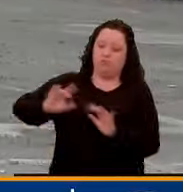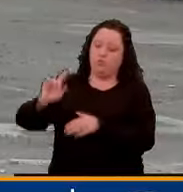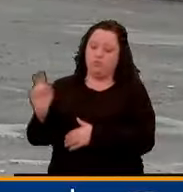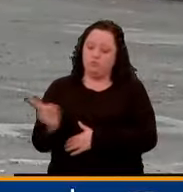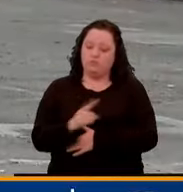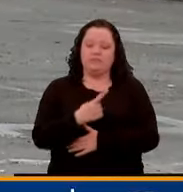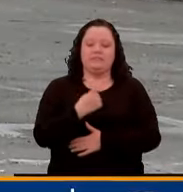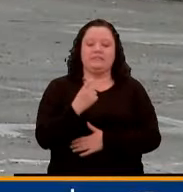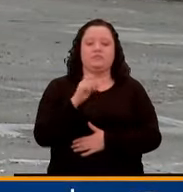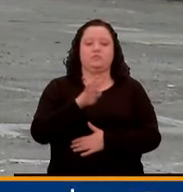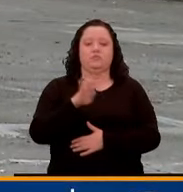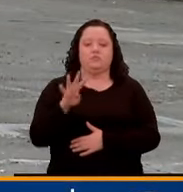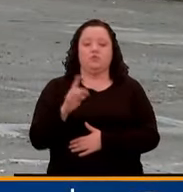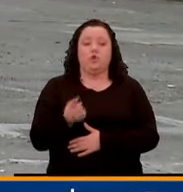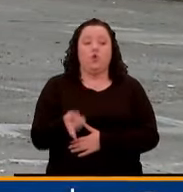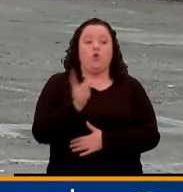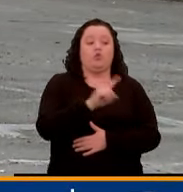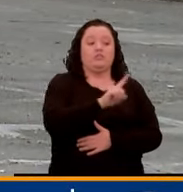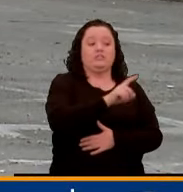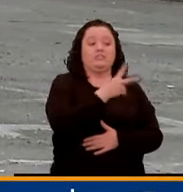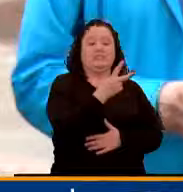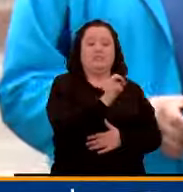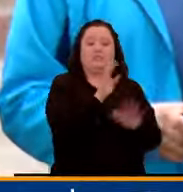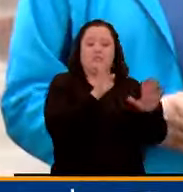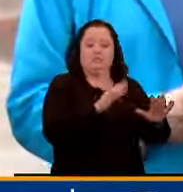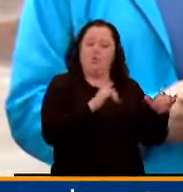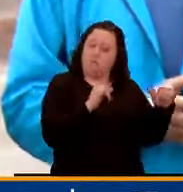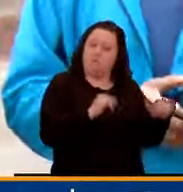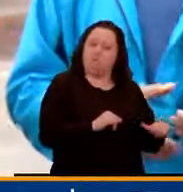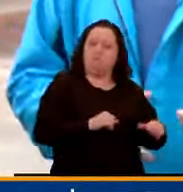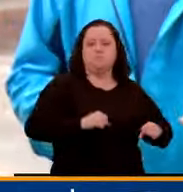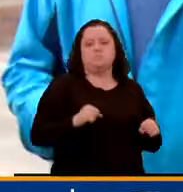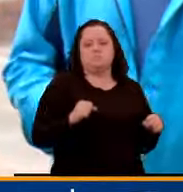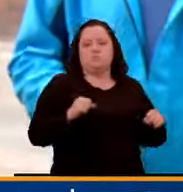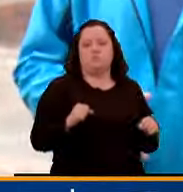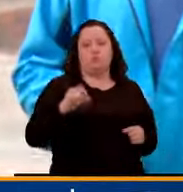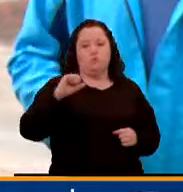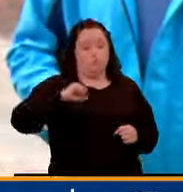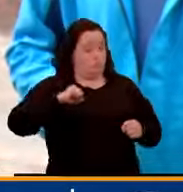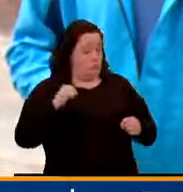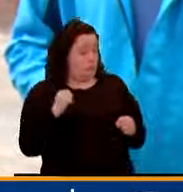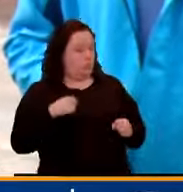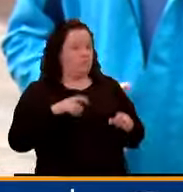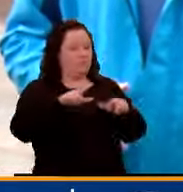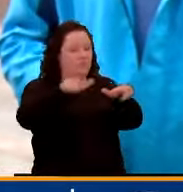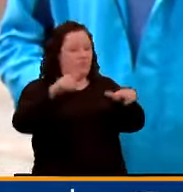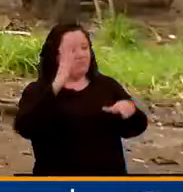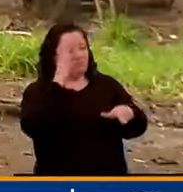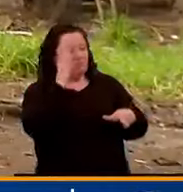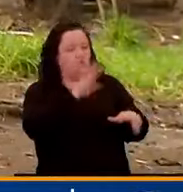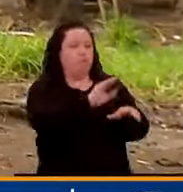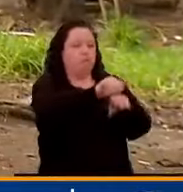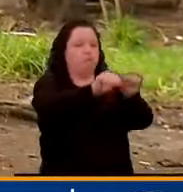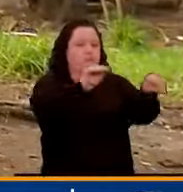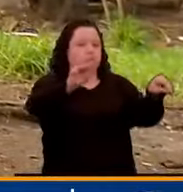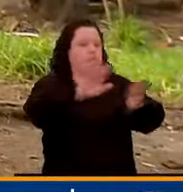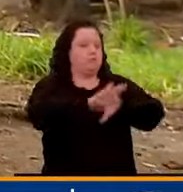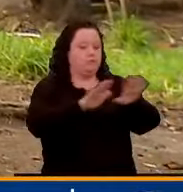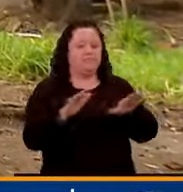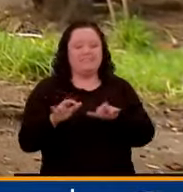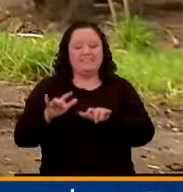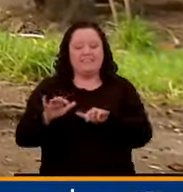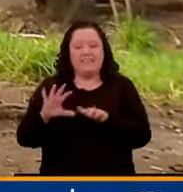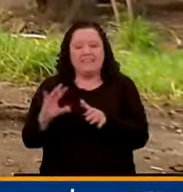conformado por 170 Emberas decidieron quedarse en Bogotá. El distrito ya los ubicó en albergues. Y según la Secretaría de Integración Social,